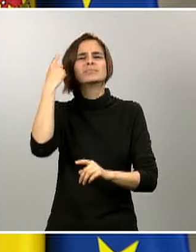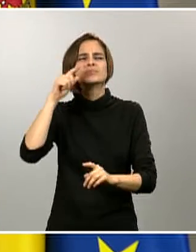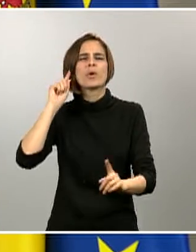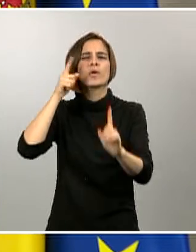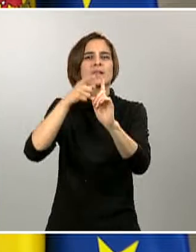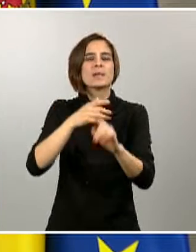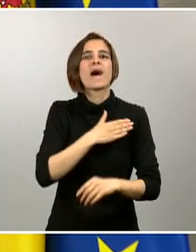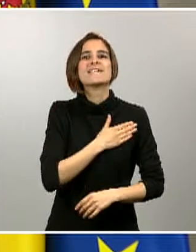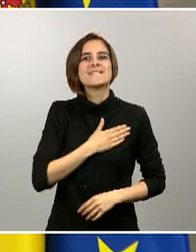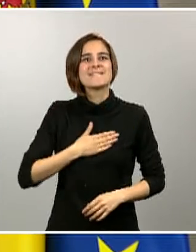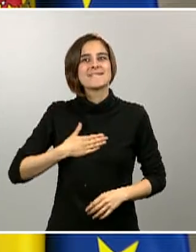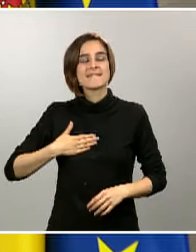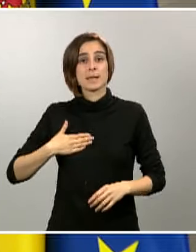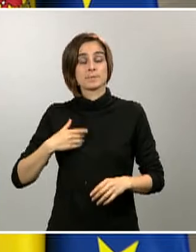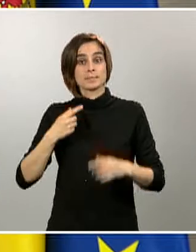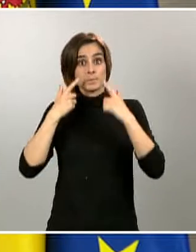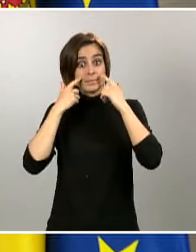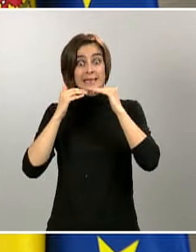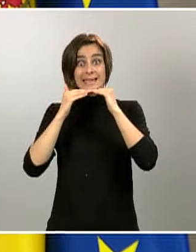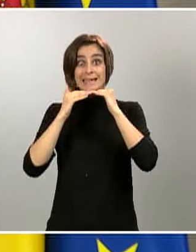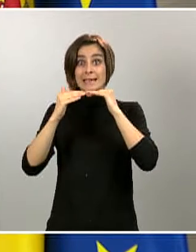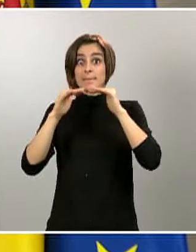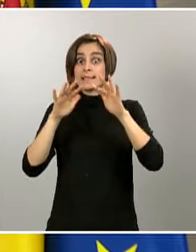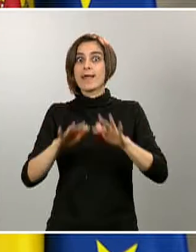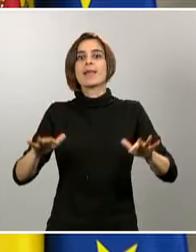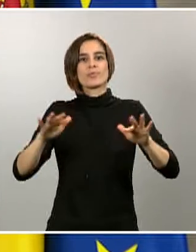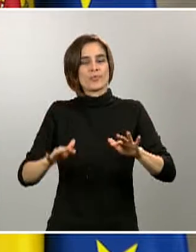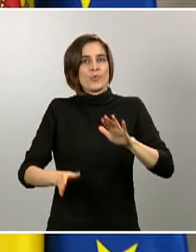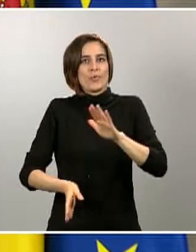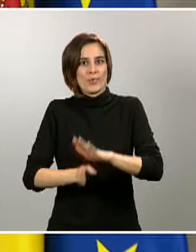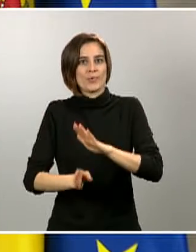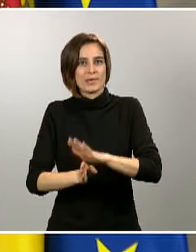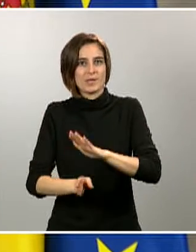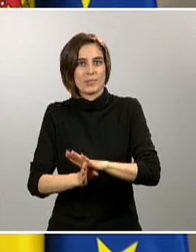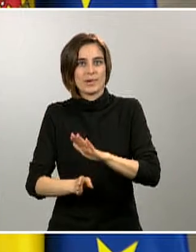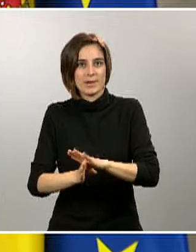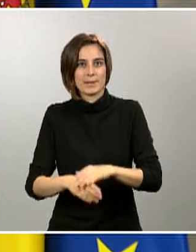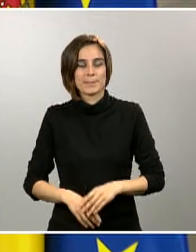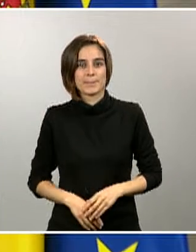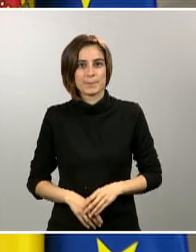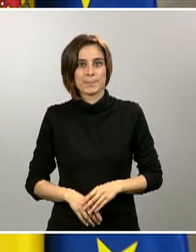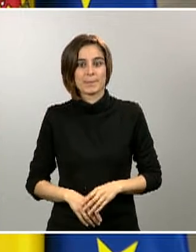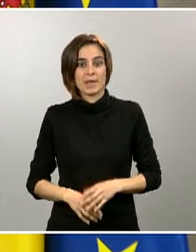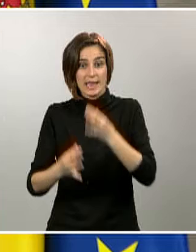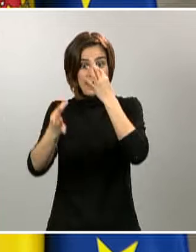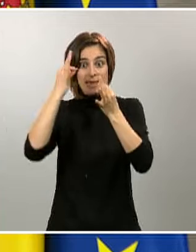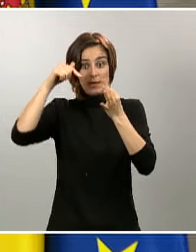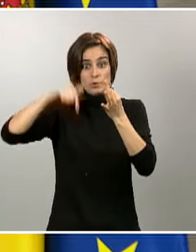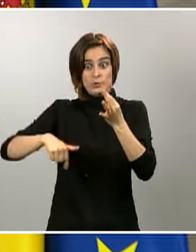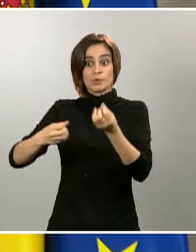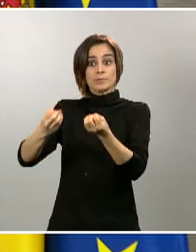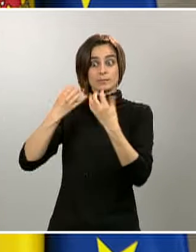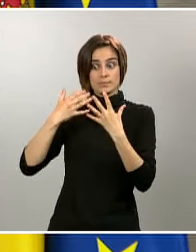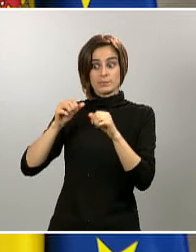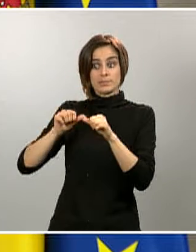ralentización. Y estos datos que hemos conocido hoy, junto con los que hemos ido conociendo los pasados días,